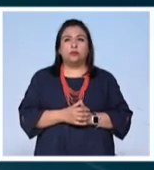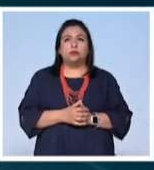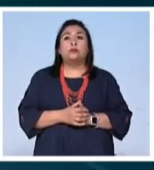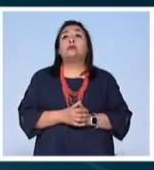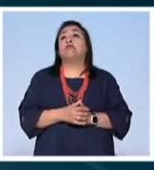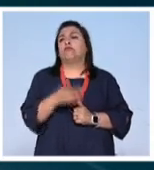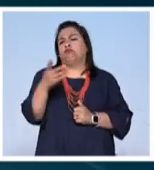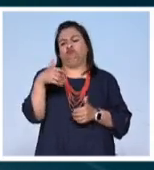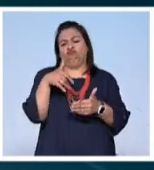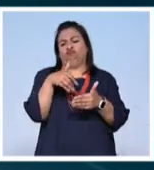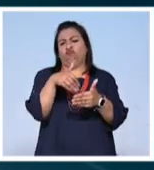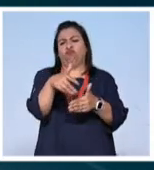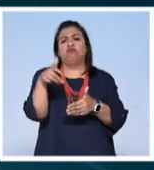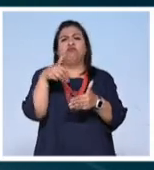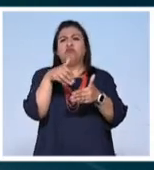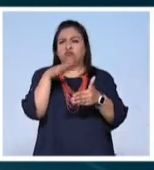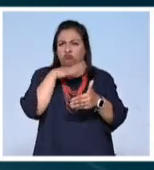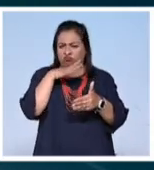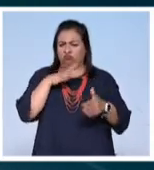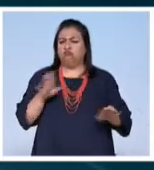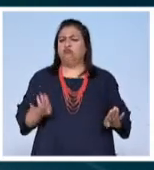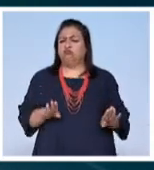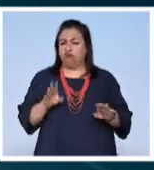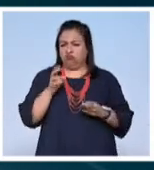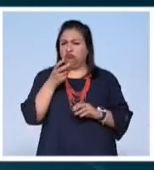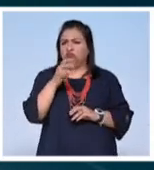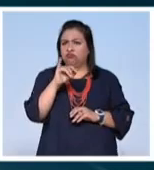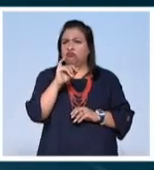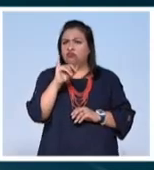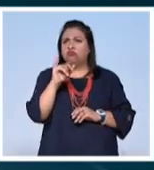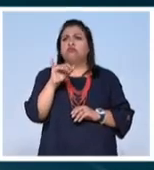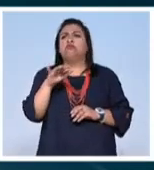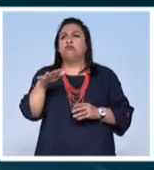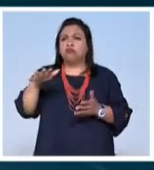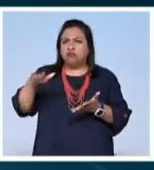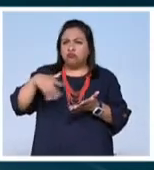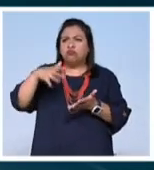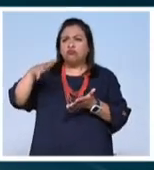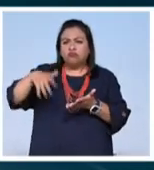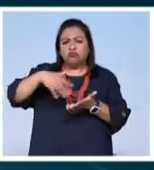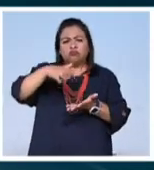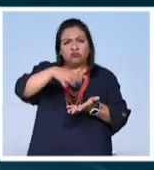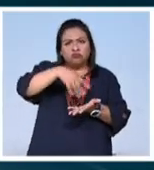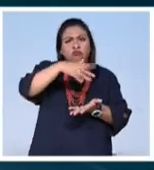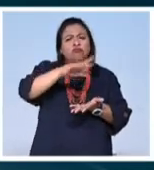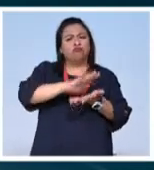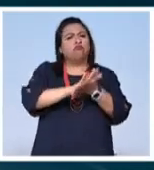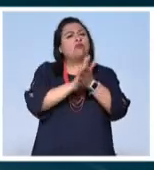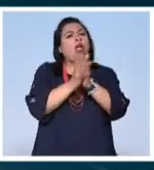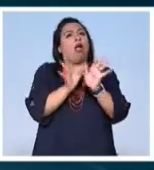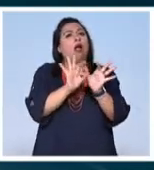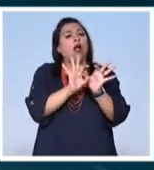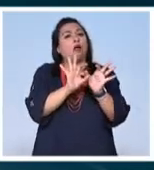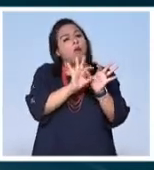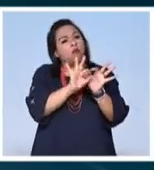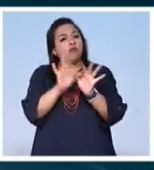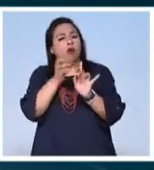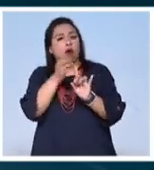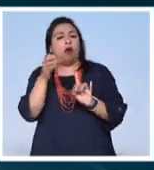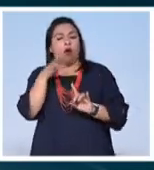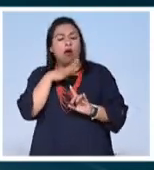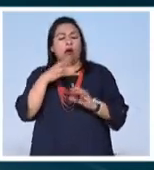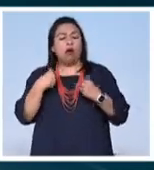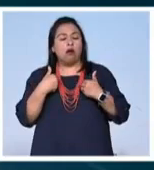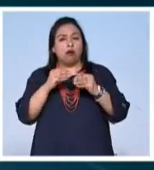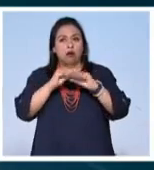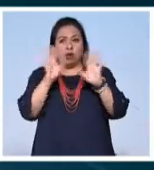Es un archivo, los archivos tienen esta peculiaridad de que la acumulación se convierte en sentido. Por un lado,